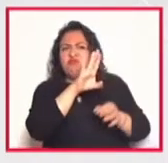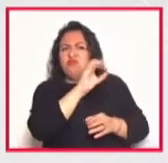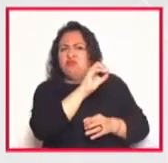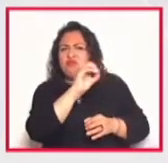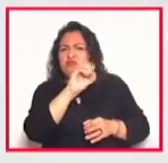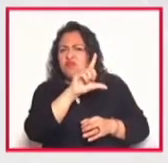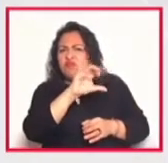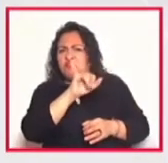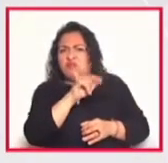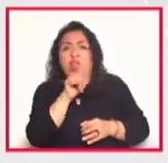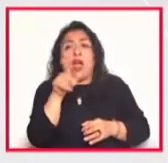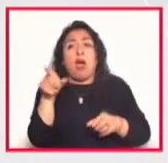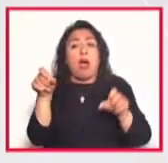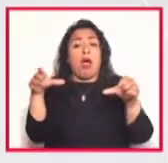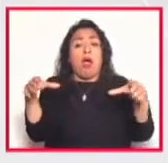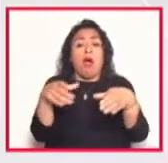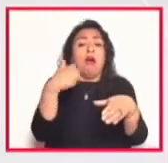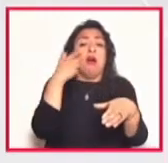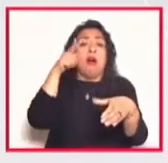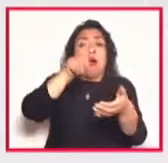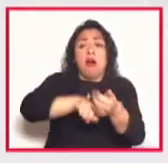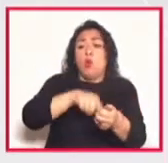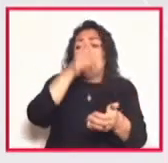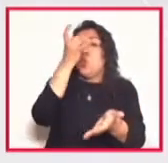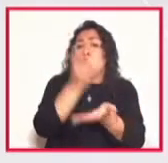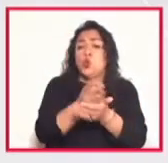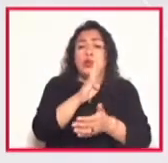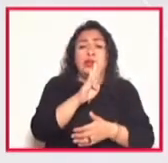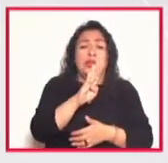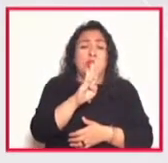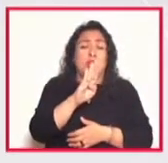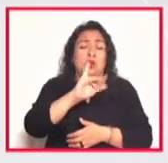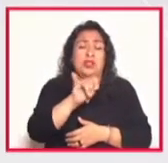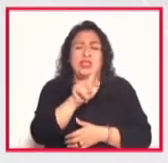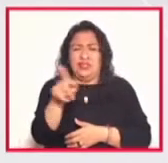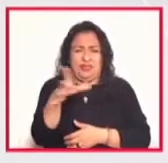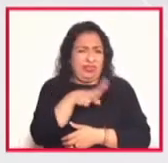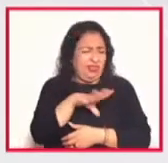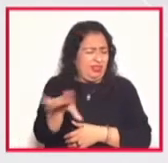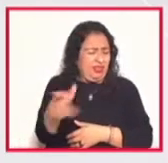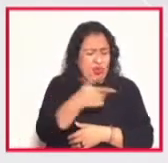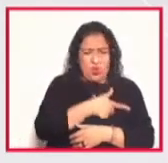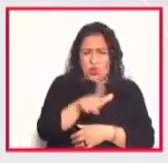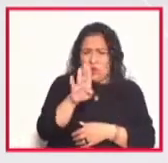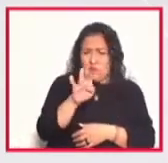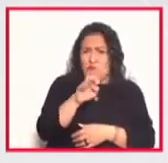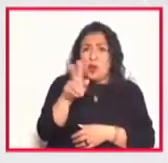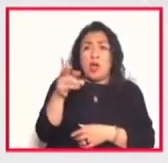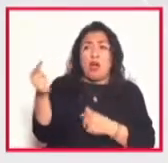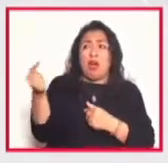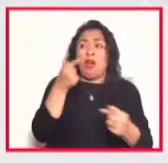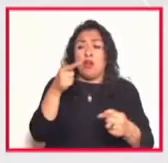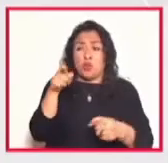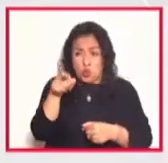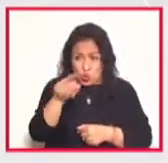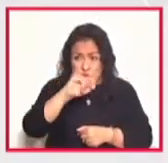lo encasillaron o lo quisieron encasillar eso a Brubeck no le gustaba ni le gustaba que le dijeran que tocaba jazz